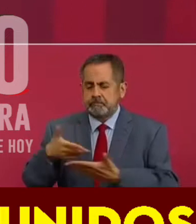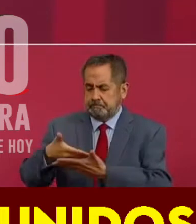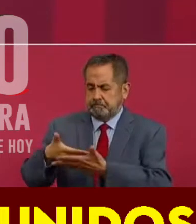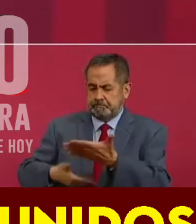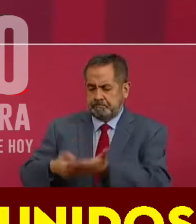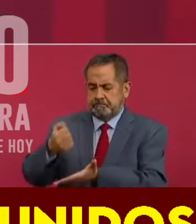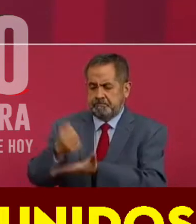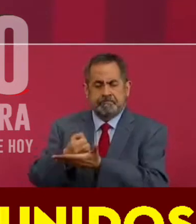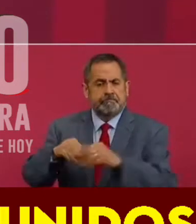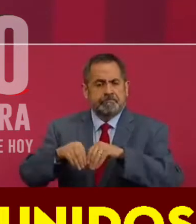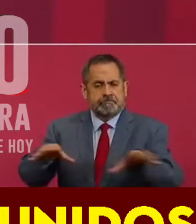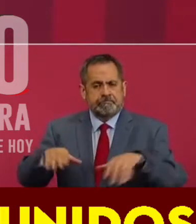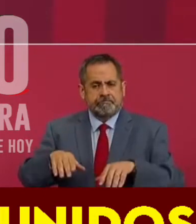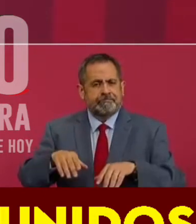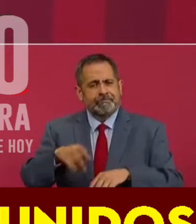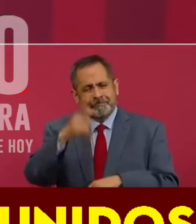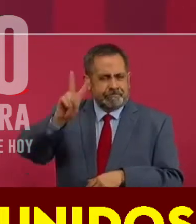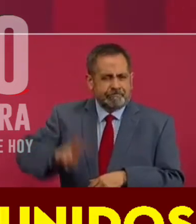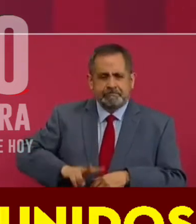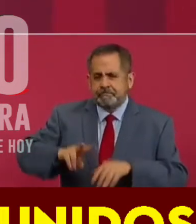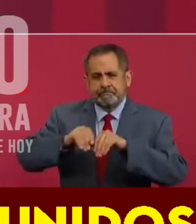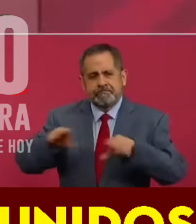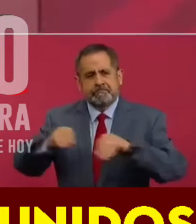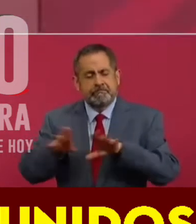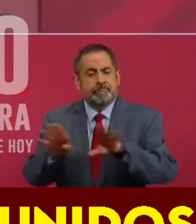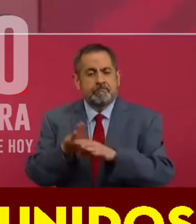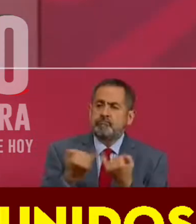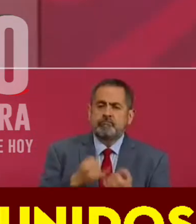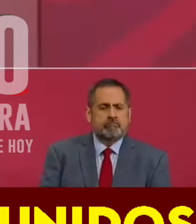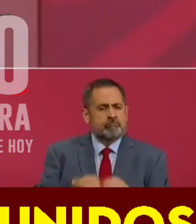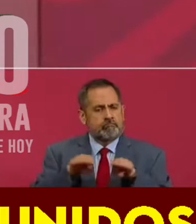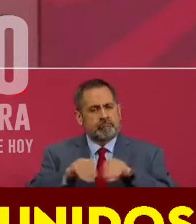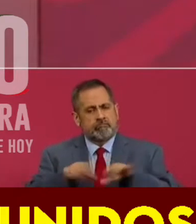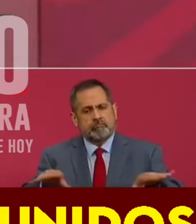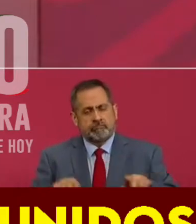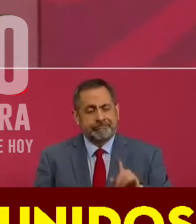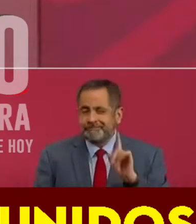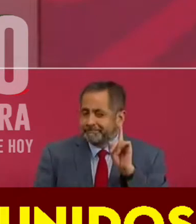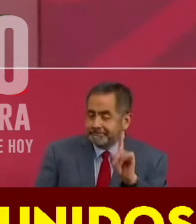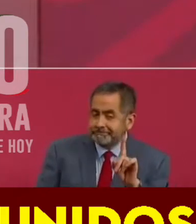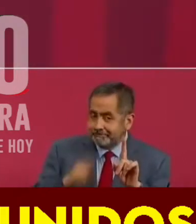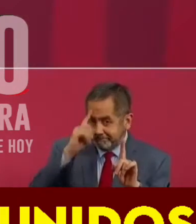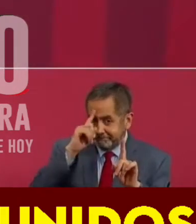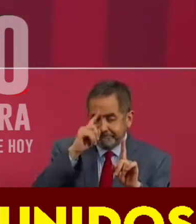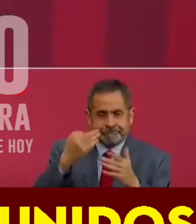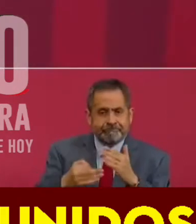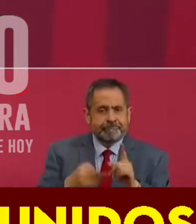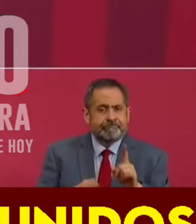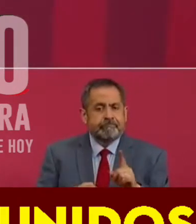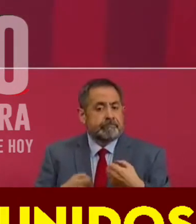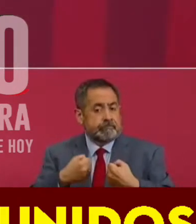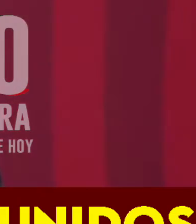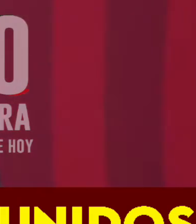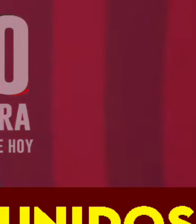de los que se hacen todos los viernes y se generalizó y no se tomó en cuenta que en la